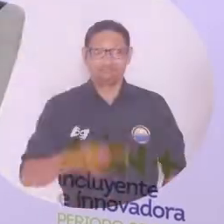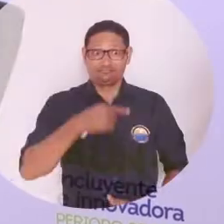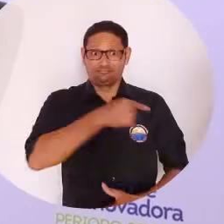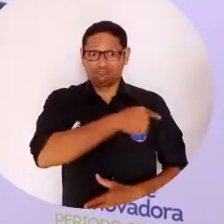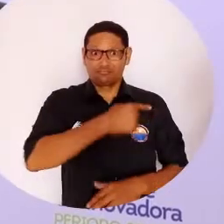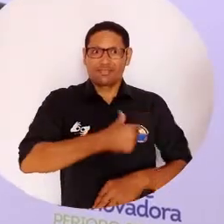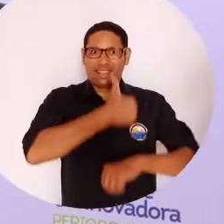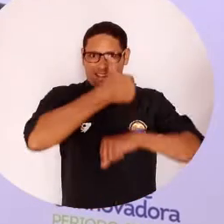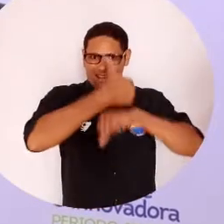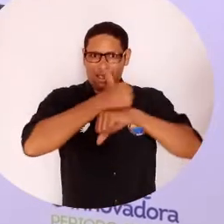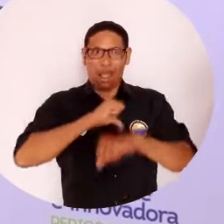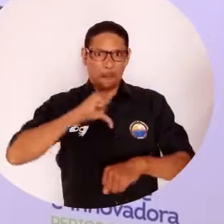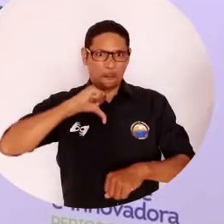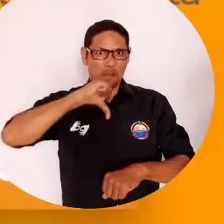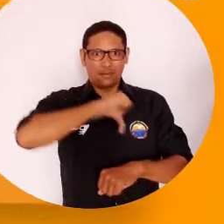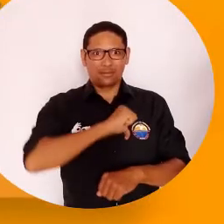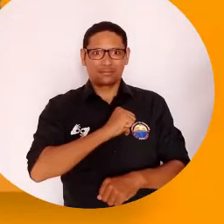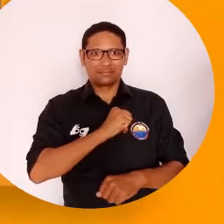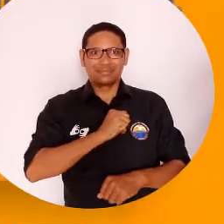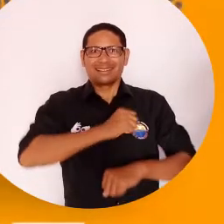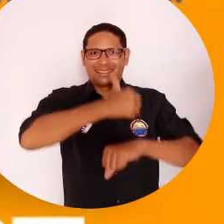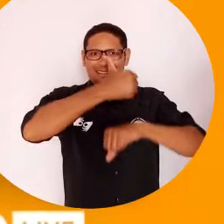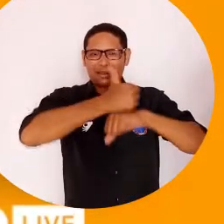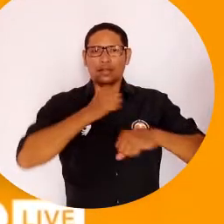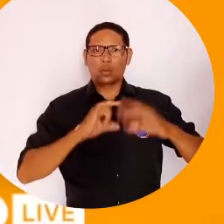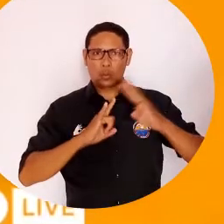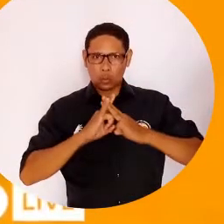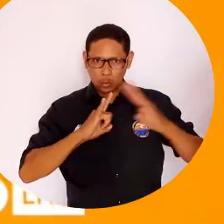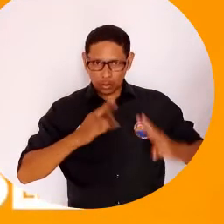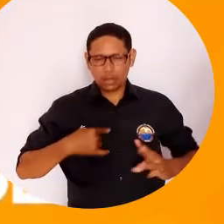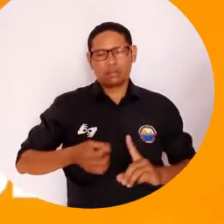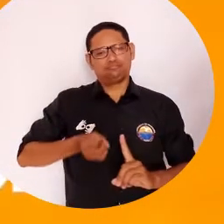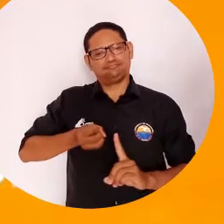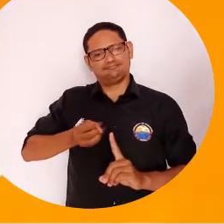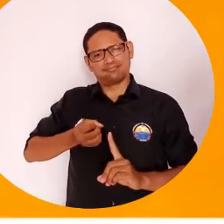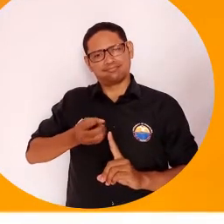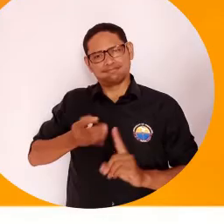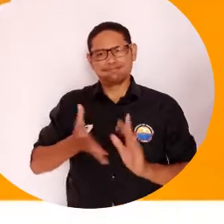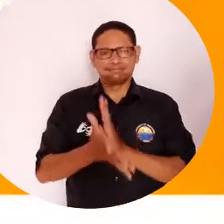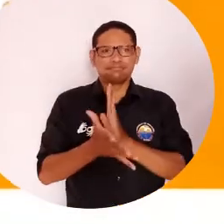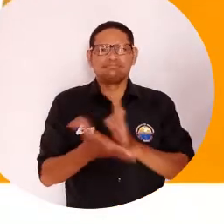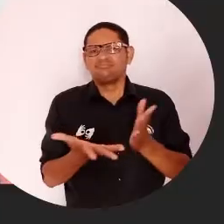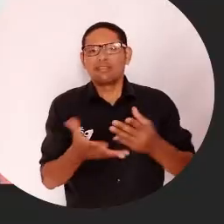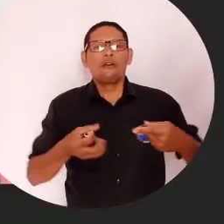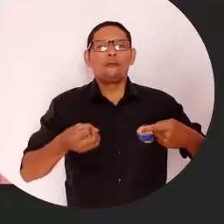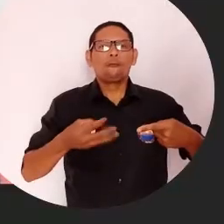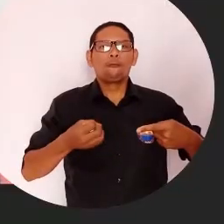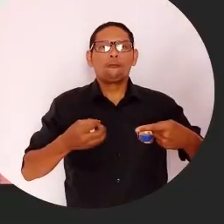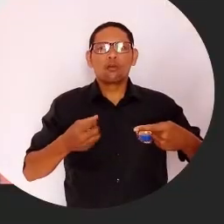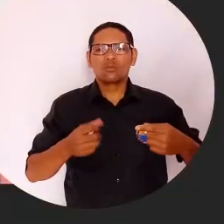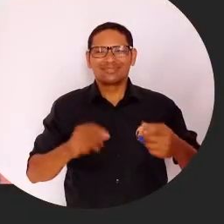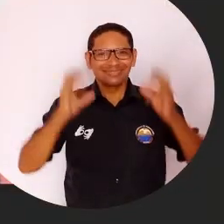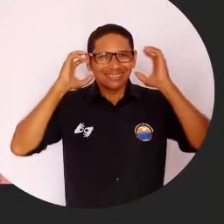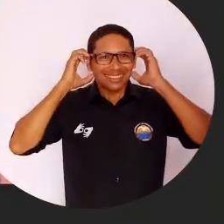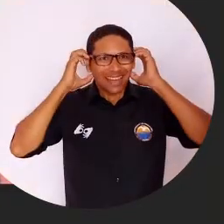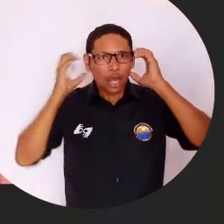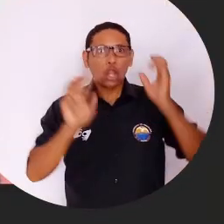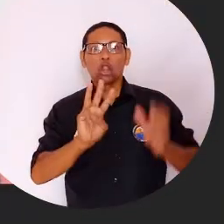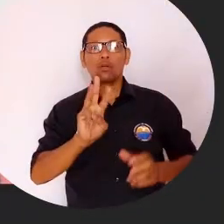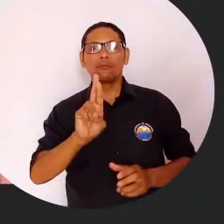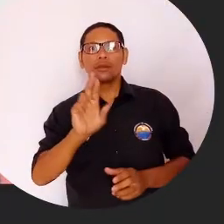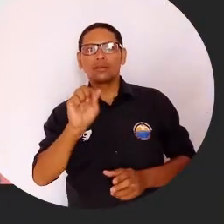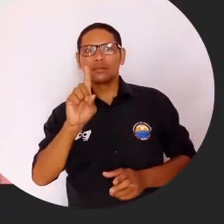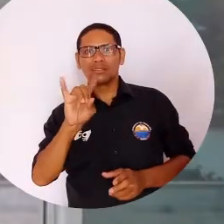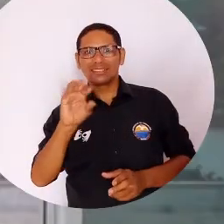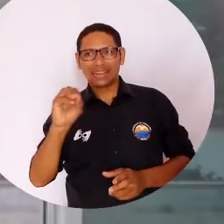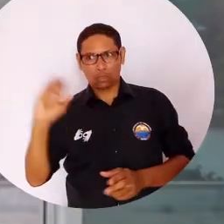El doctor Pablo Vera Salazar, rector de la Universidad del Magdalena, disertó en el Gran Encuentro por la Educación del Caribe, un foro organizado y transmitido por la W